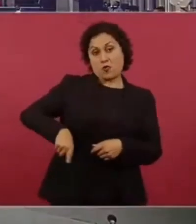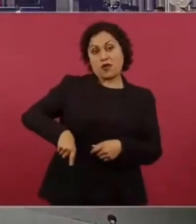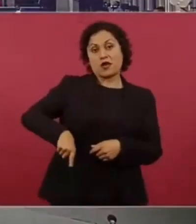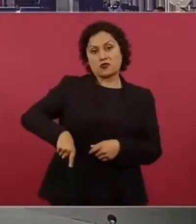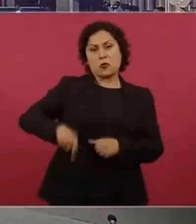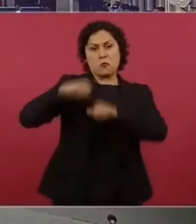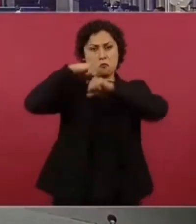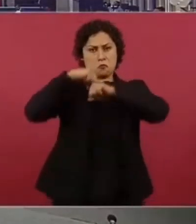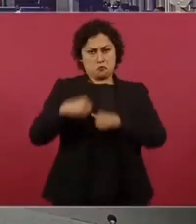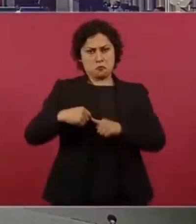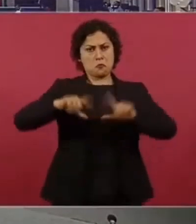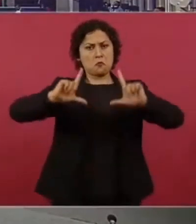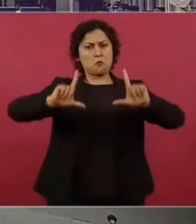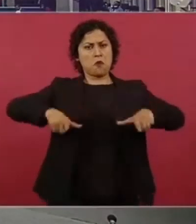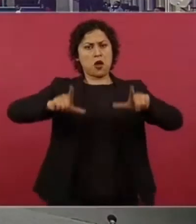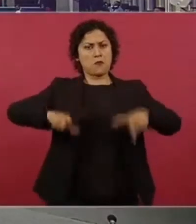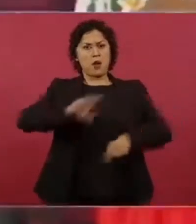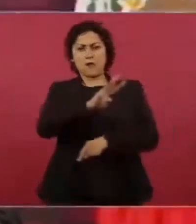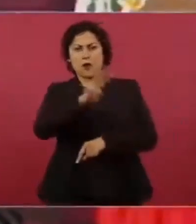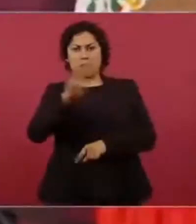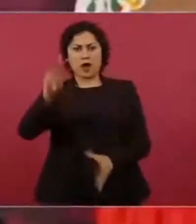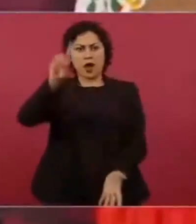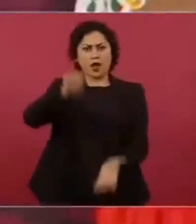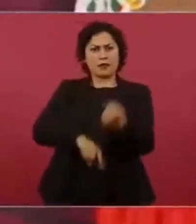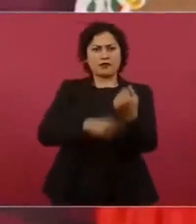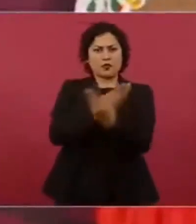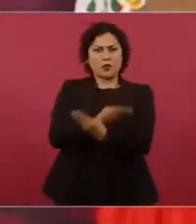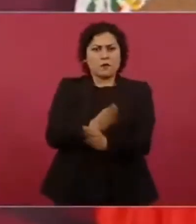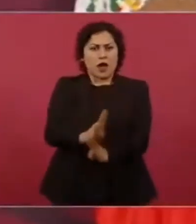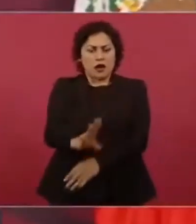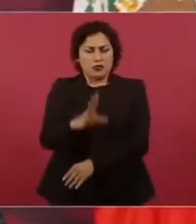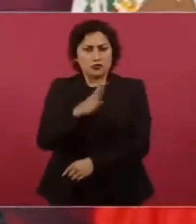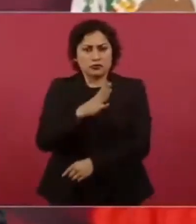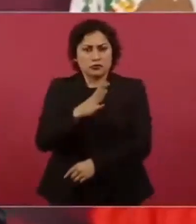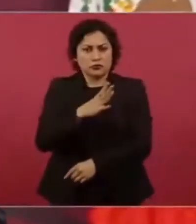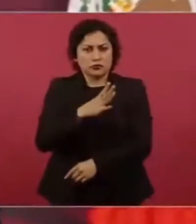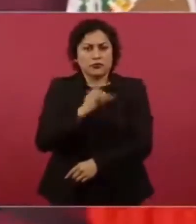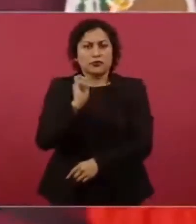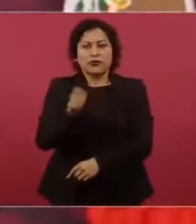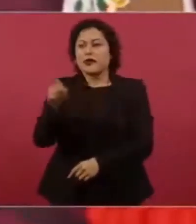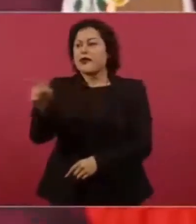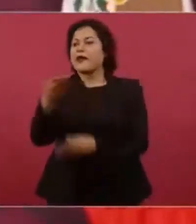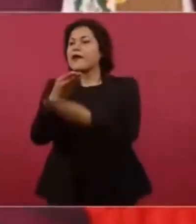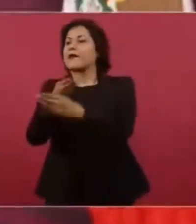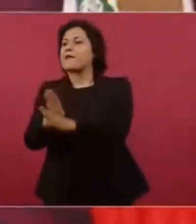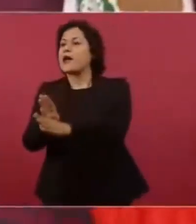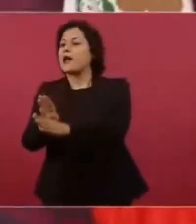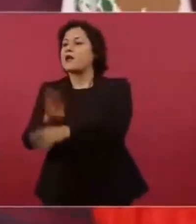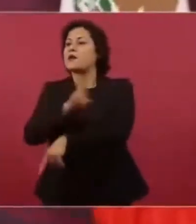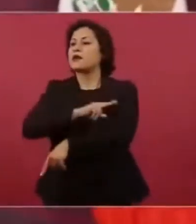que funcione como un banco, no significa cancelar a Bancomer,